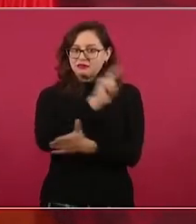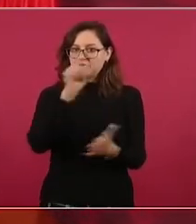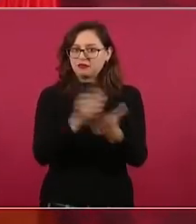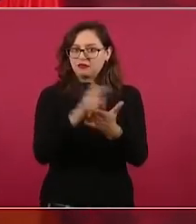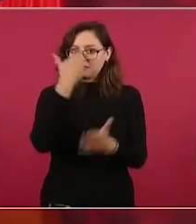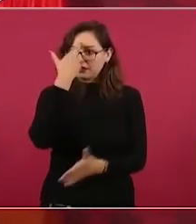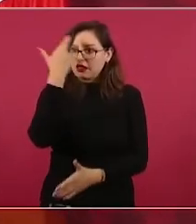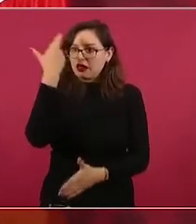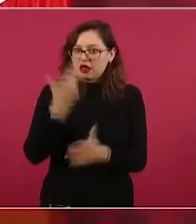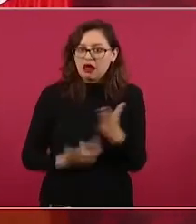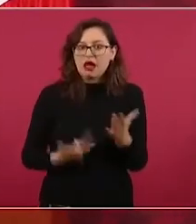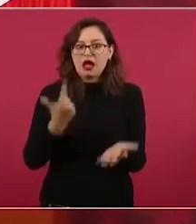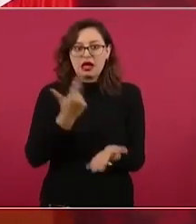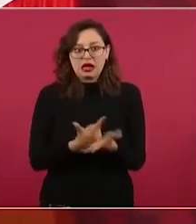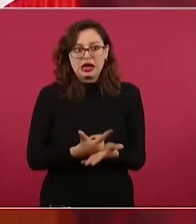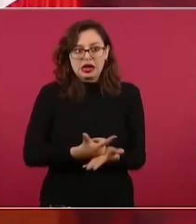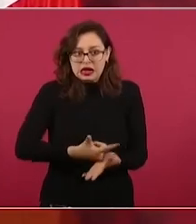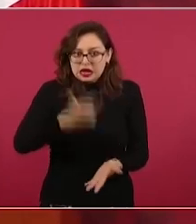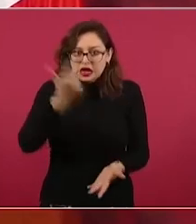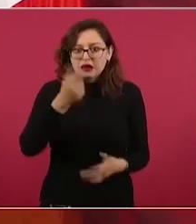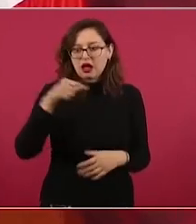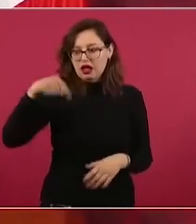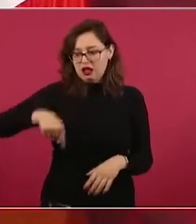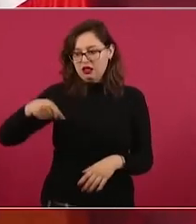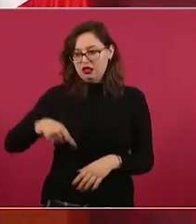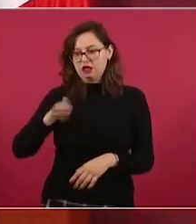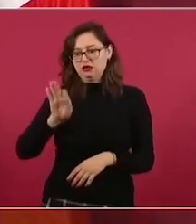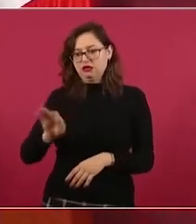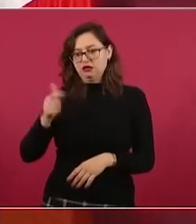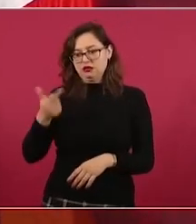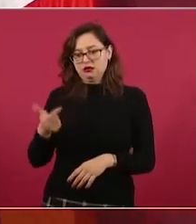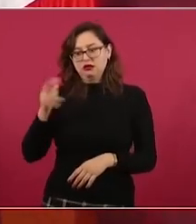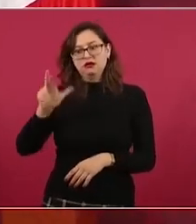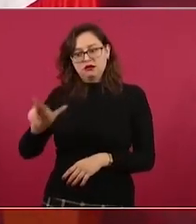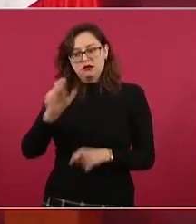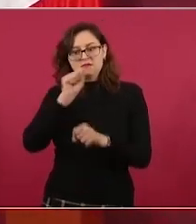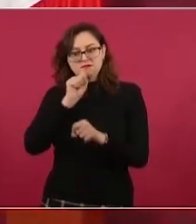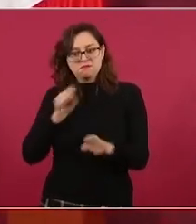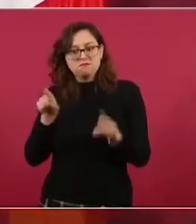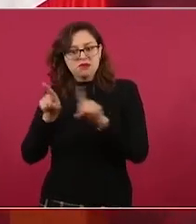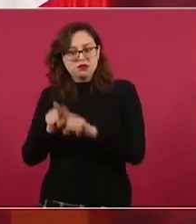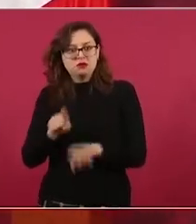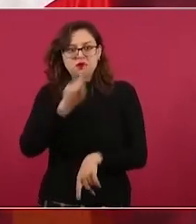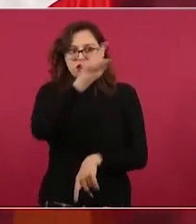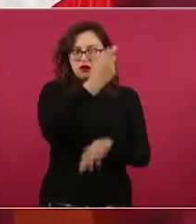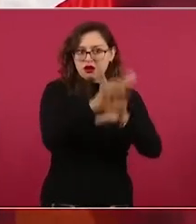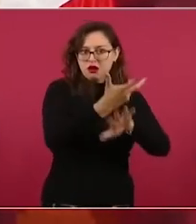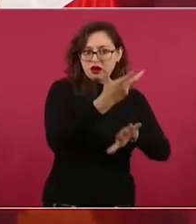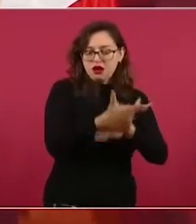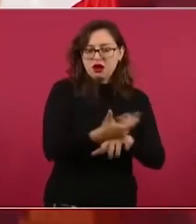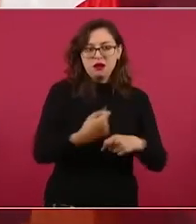de la fiscalía del gobierno de Estados Unidos